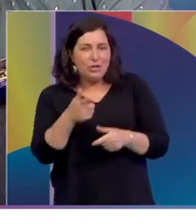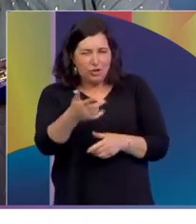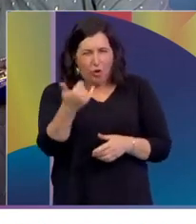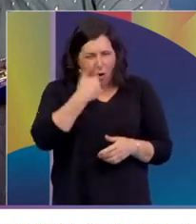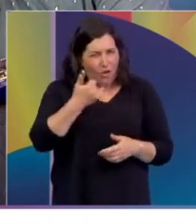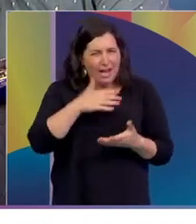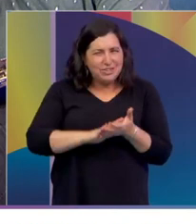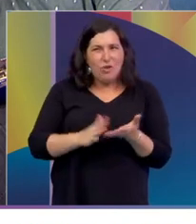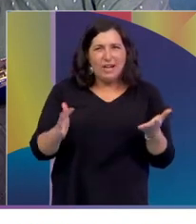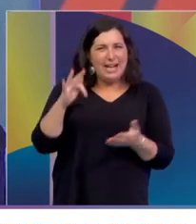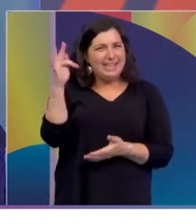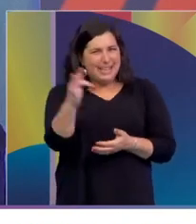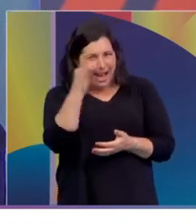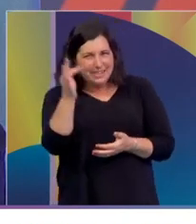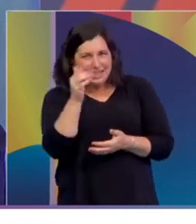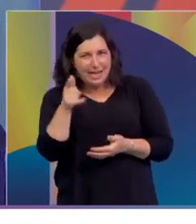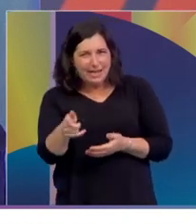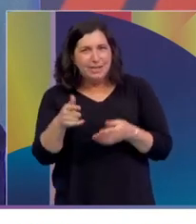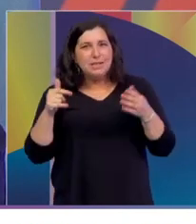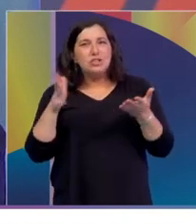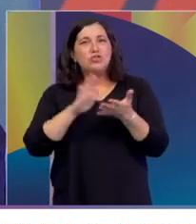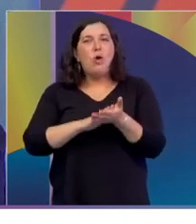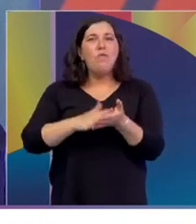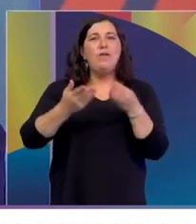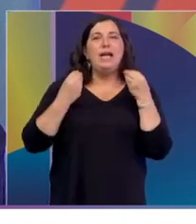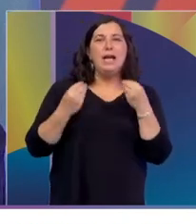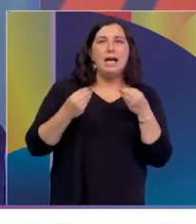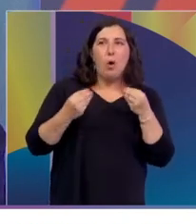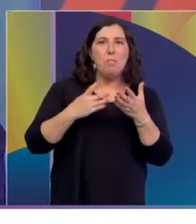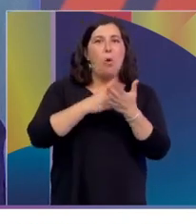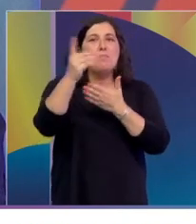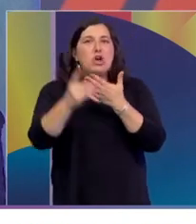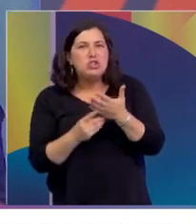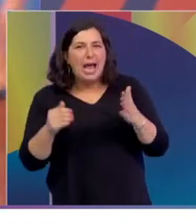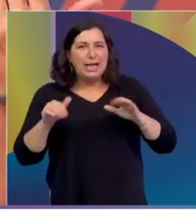mejorar el tema del manejo de este proyecto.